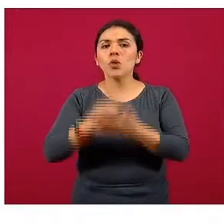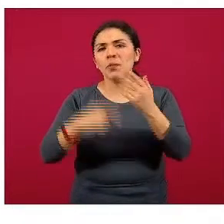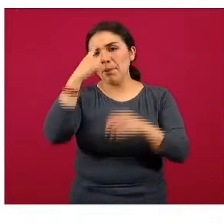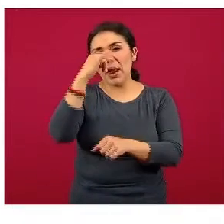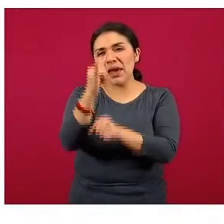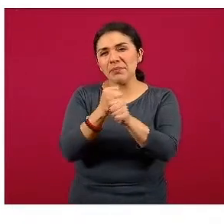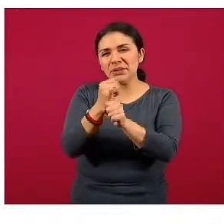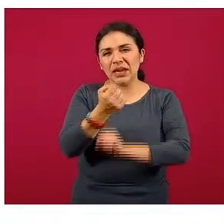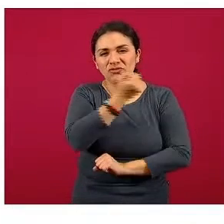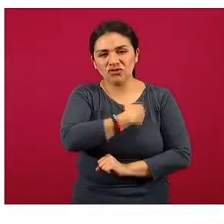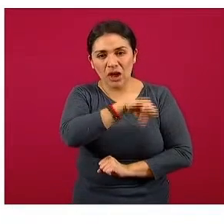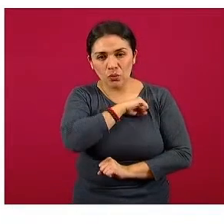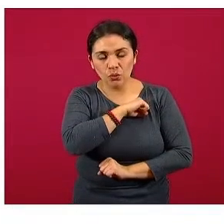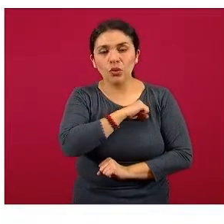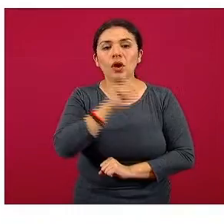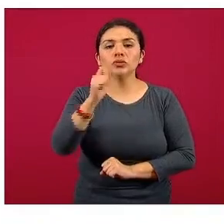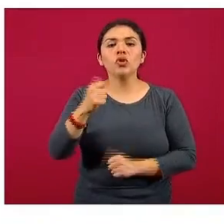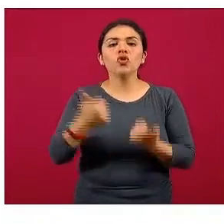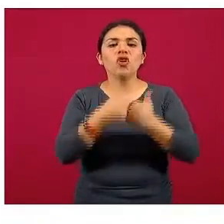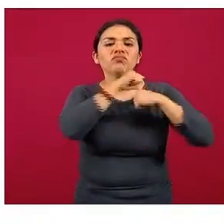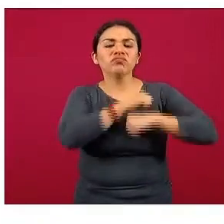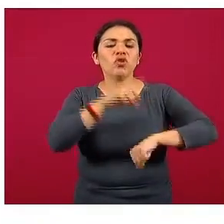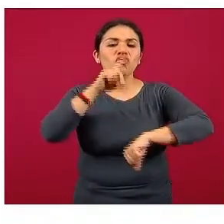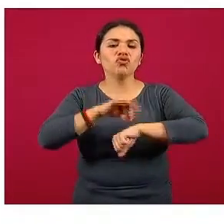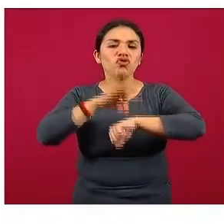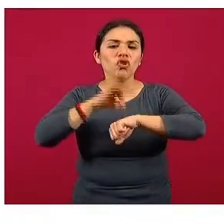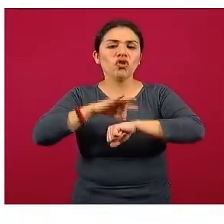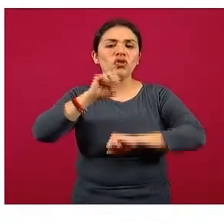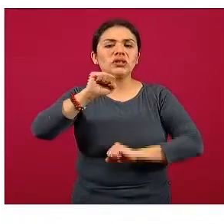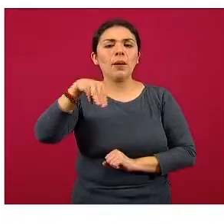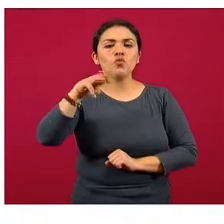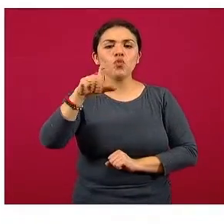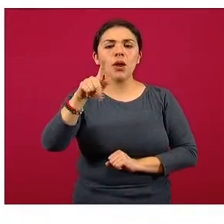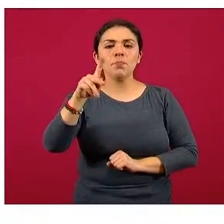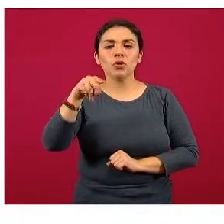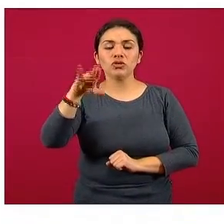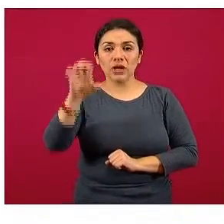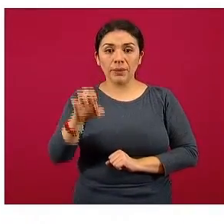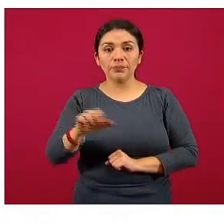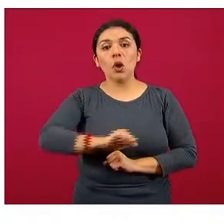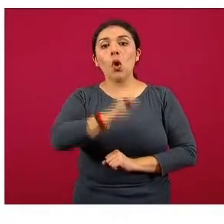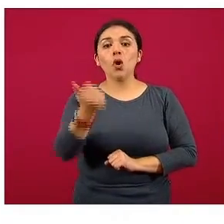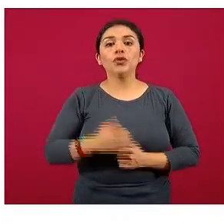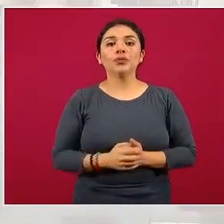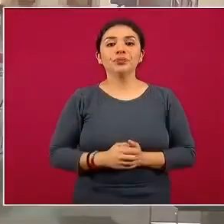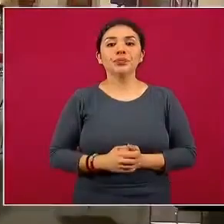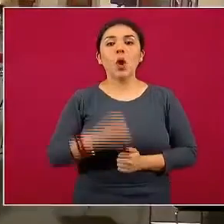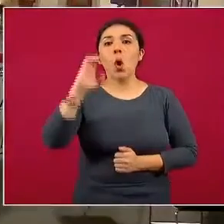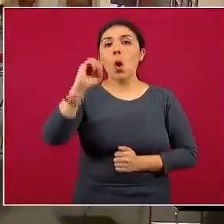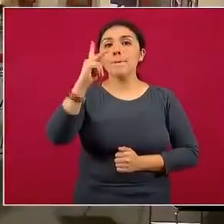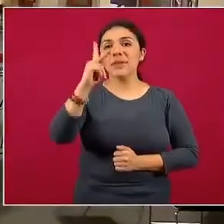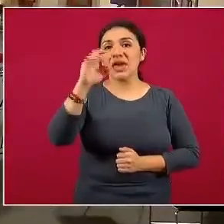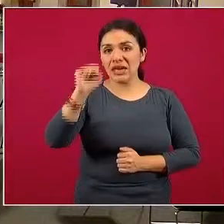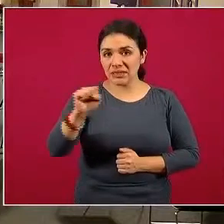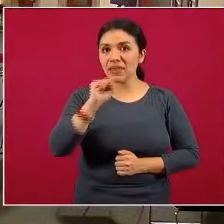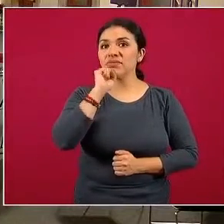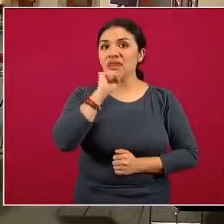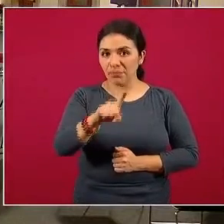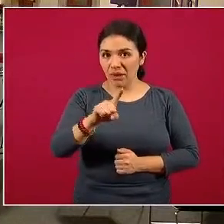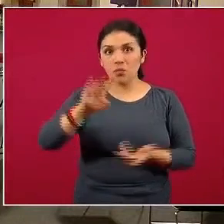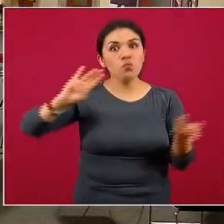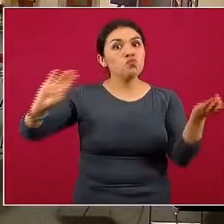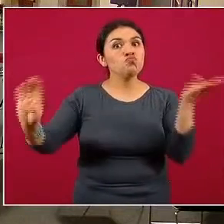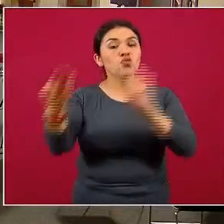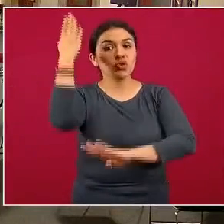Investigación en Salud, a cargo del doctor Samuel Ponce de León Rosales. También la Organización Panamericana de la Salud, Organización